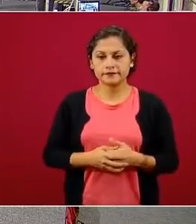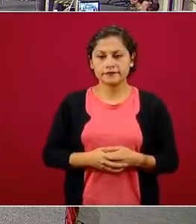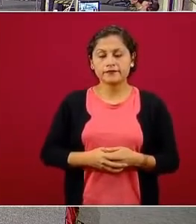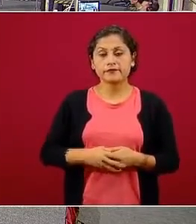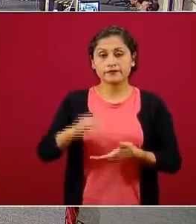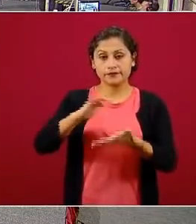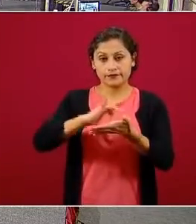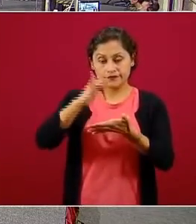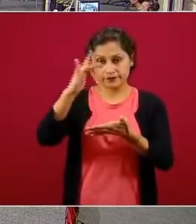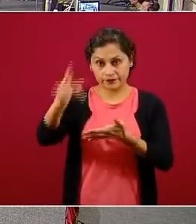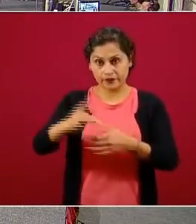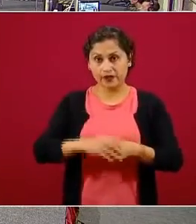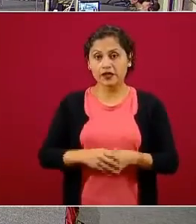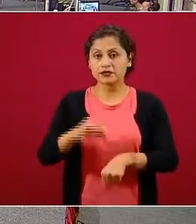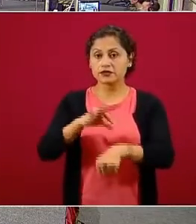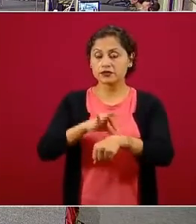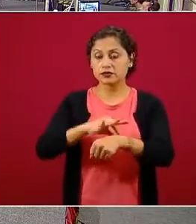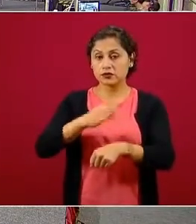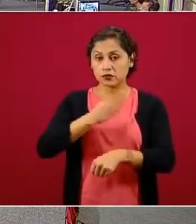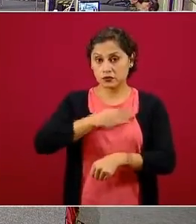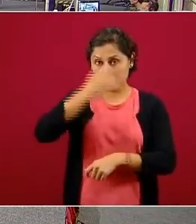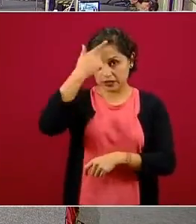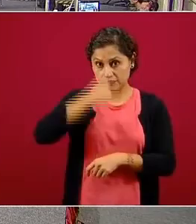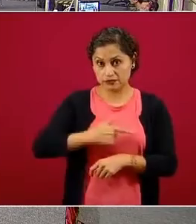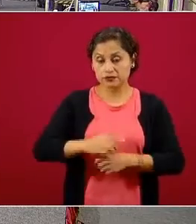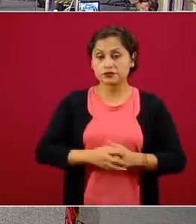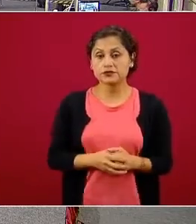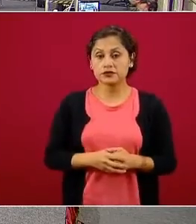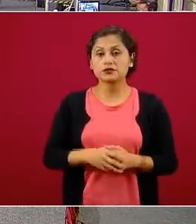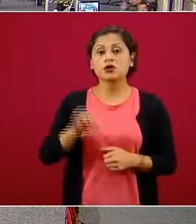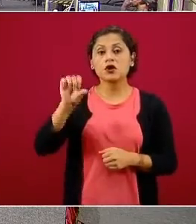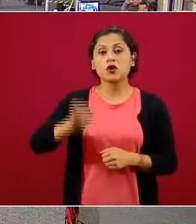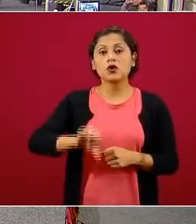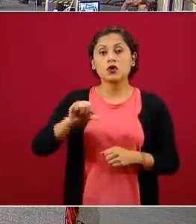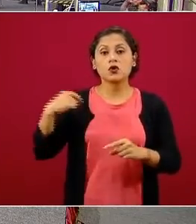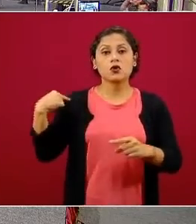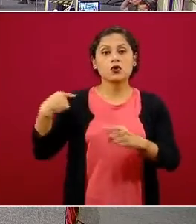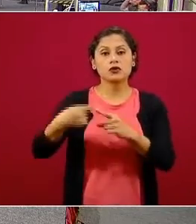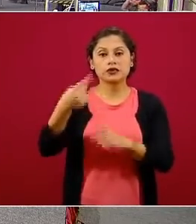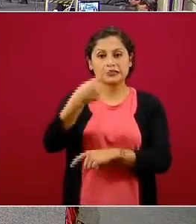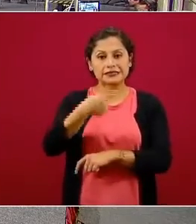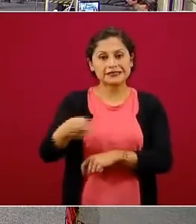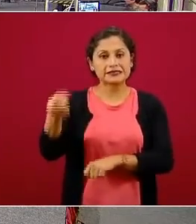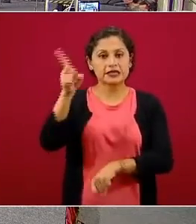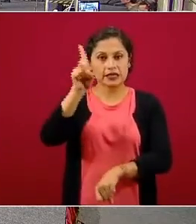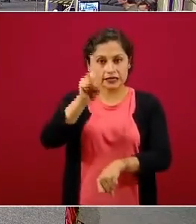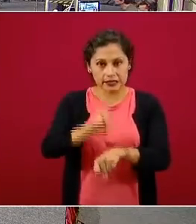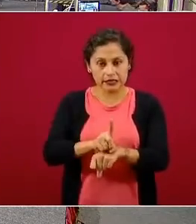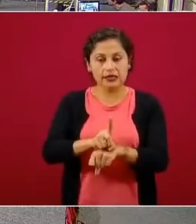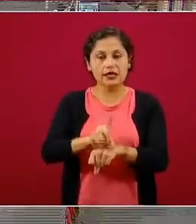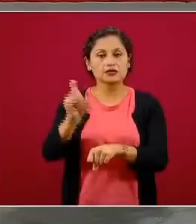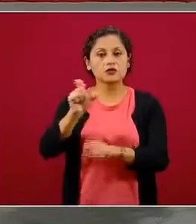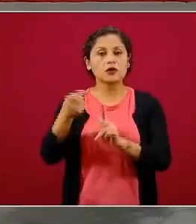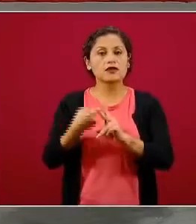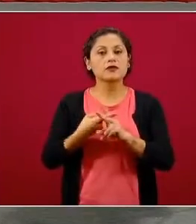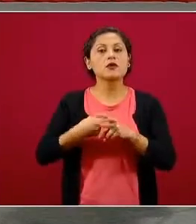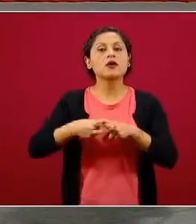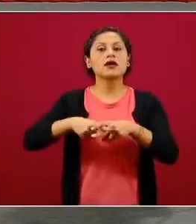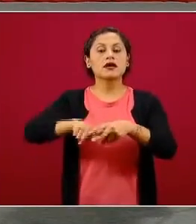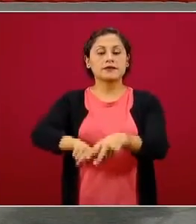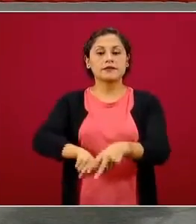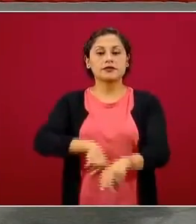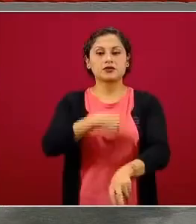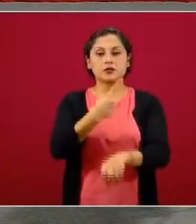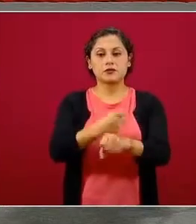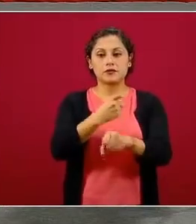Gracias, doctor. Buenas noches. Hoy se cumplen 100 días de esa primera confirmación de la primera